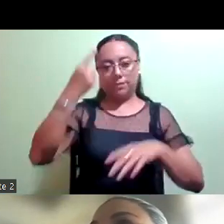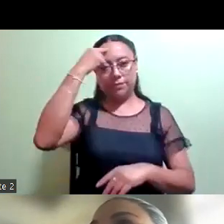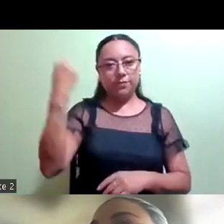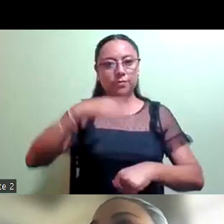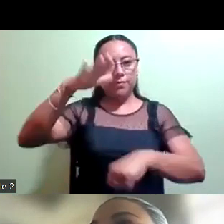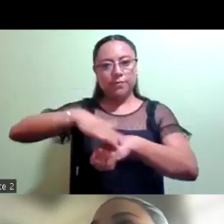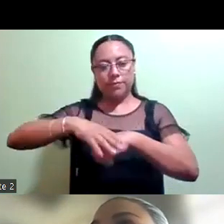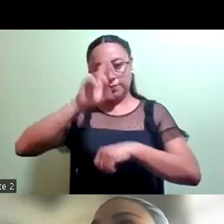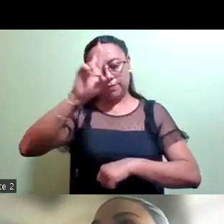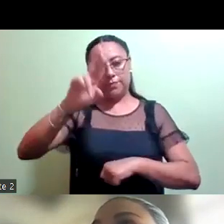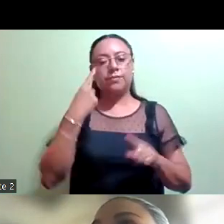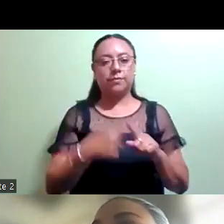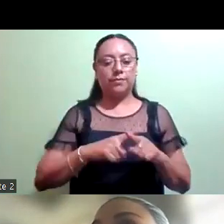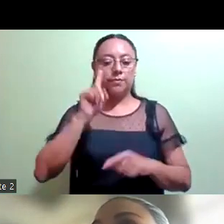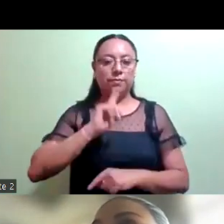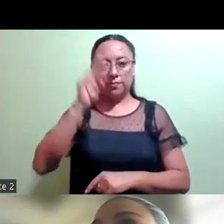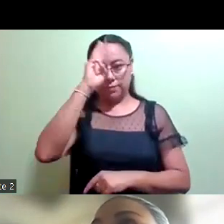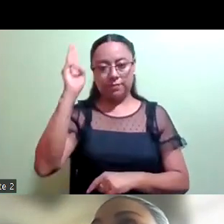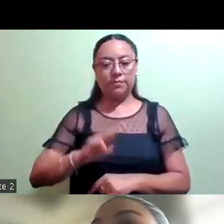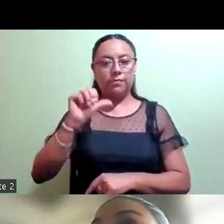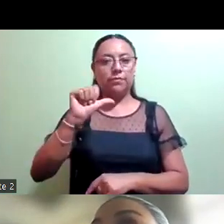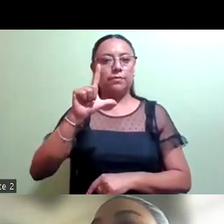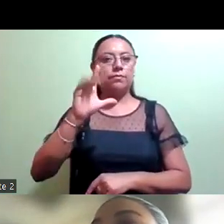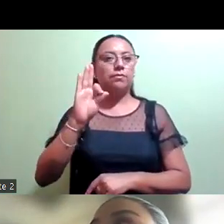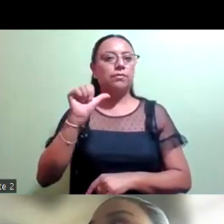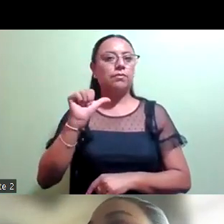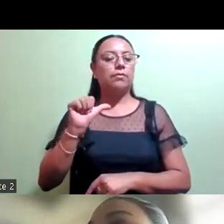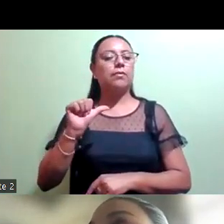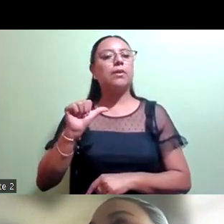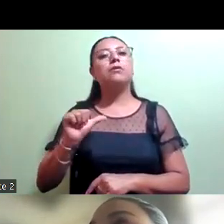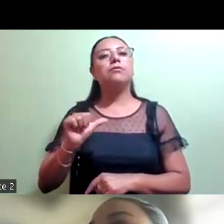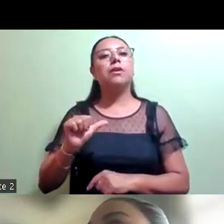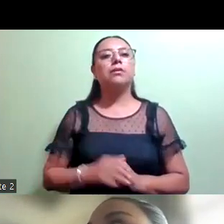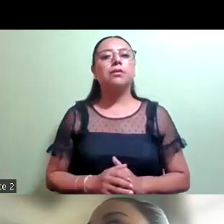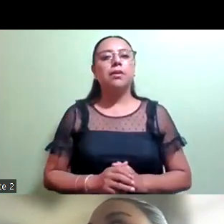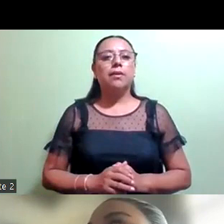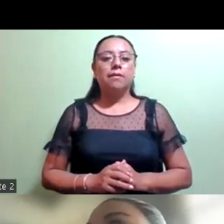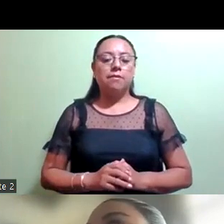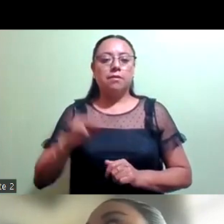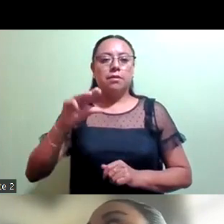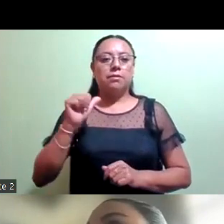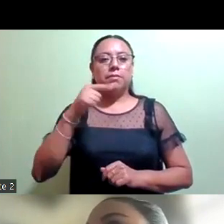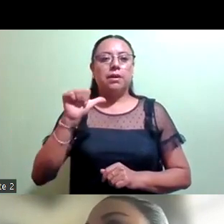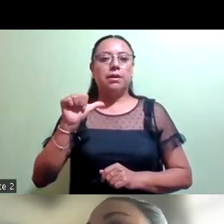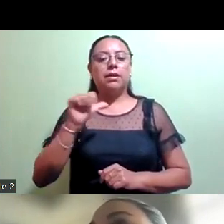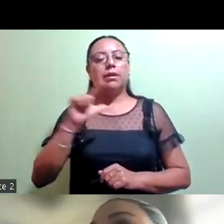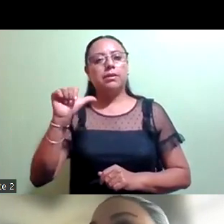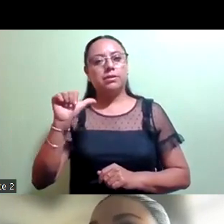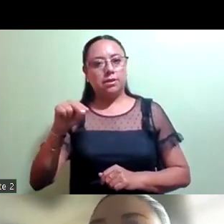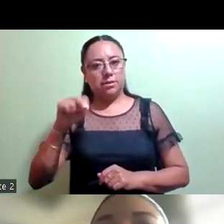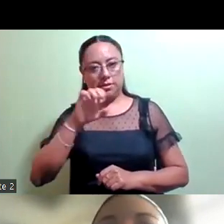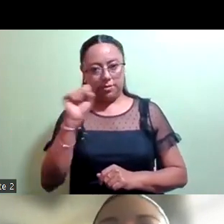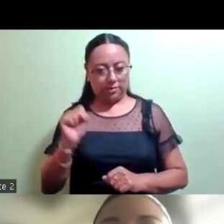exhorta respetuosamente a la maestra Alfaeliana González Magallanes, alcaldesa de Tlalpan, a realizar la brevedad posible